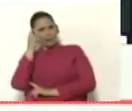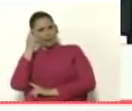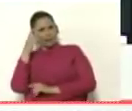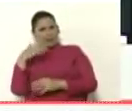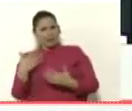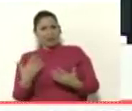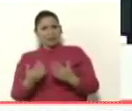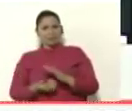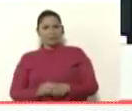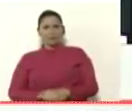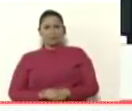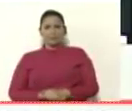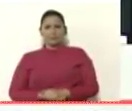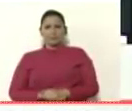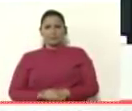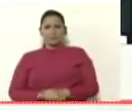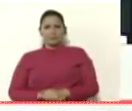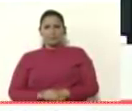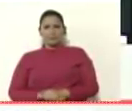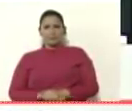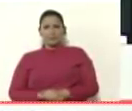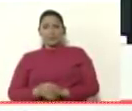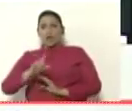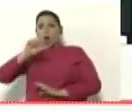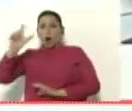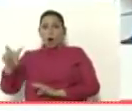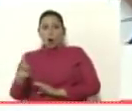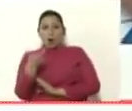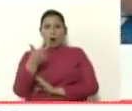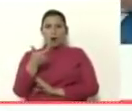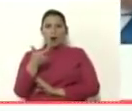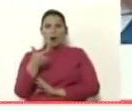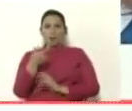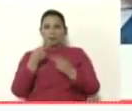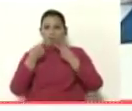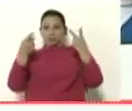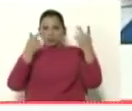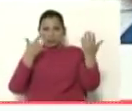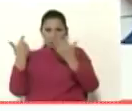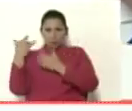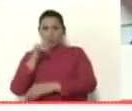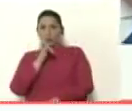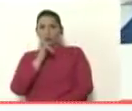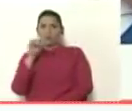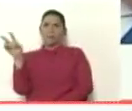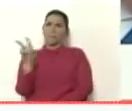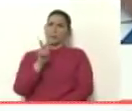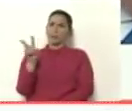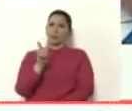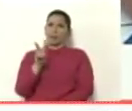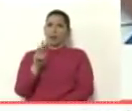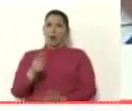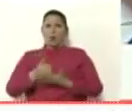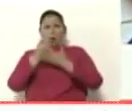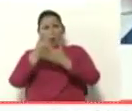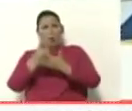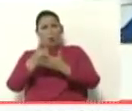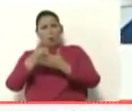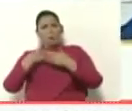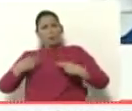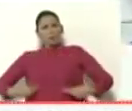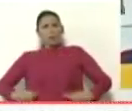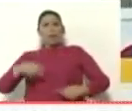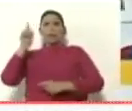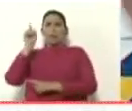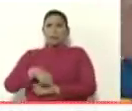el portal del medio Globovisión la siguiente noticia Venezuela ayuda humanitaria